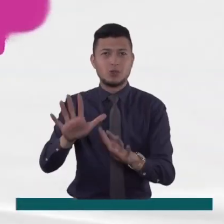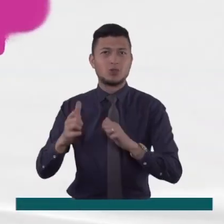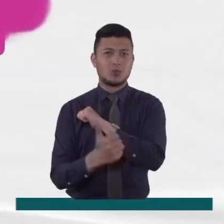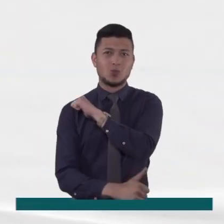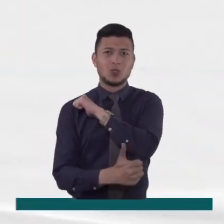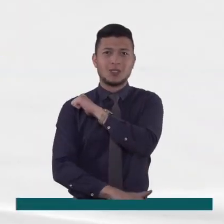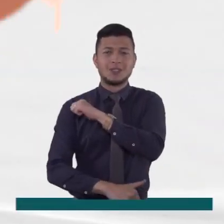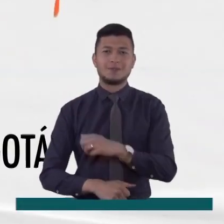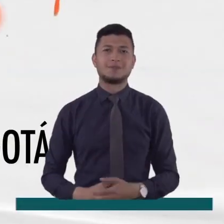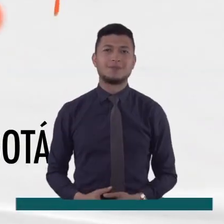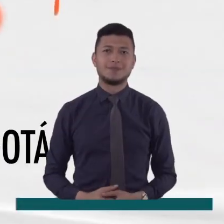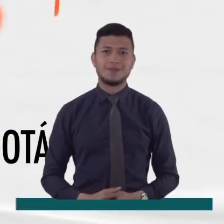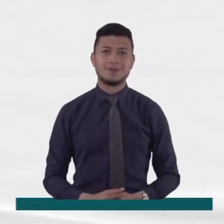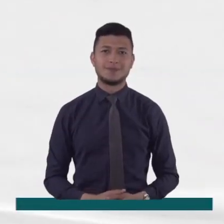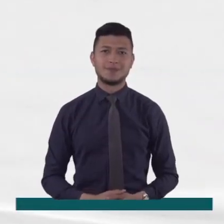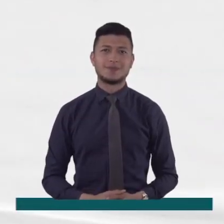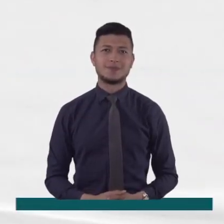Boyacá.